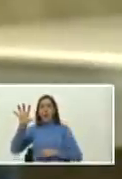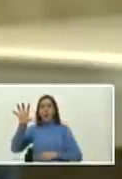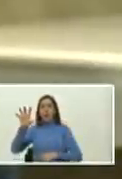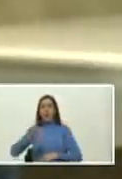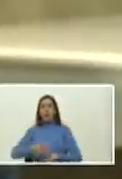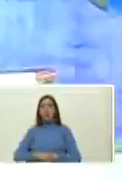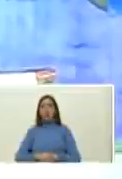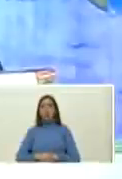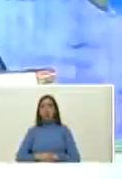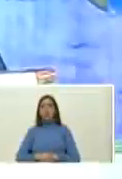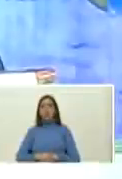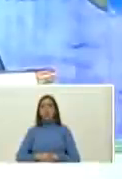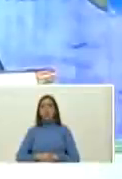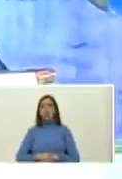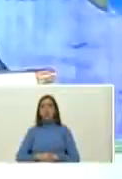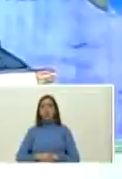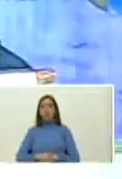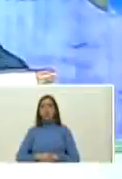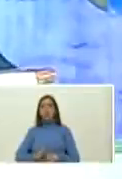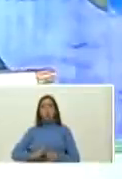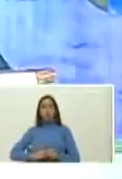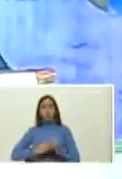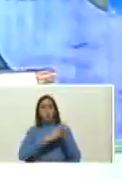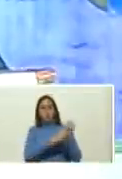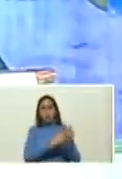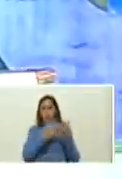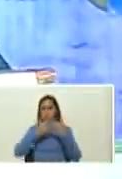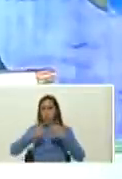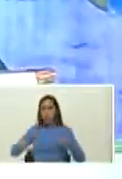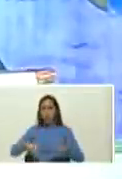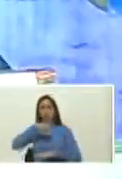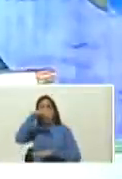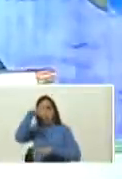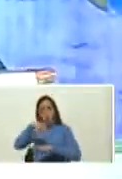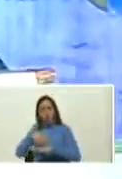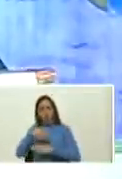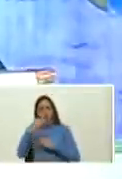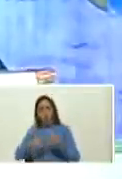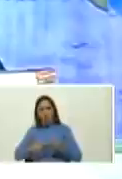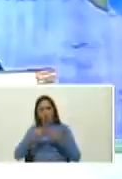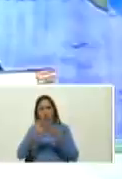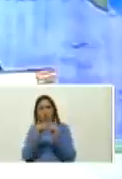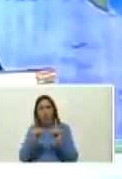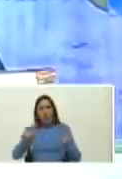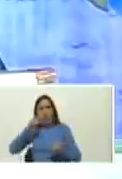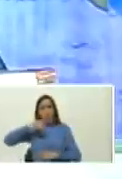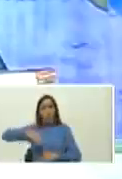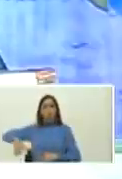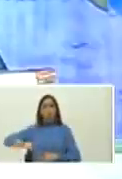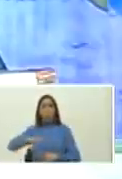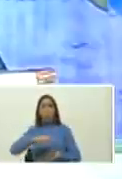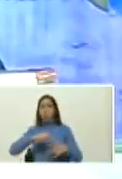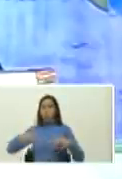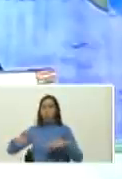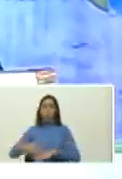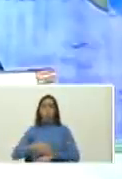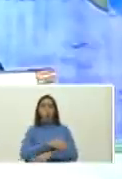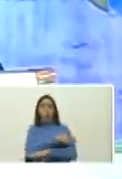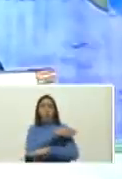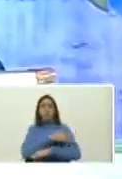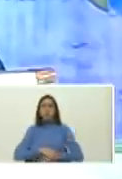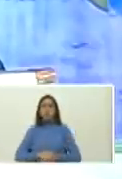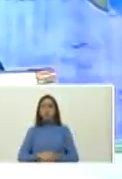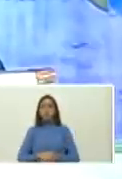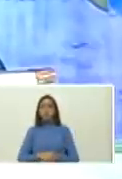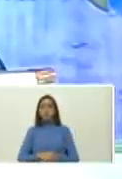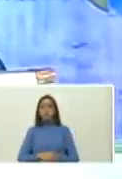desde que el frente sandinista de liberación nacional le trajo la democracia al pueblo de Nicaragua fue el